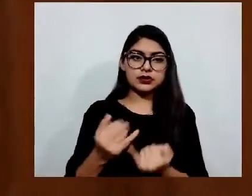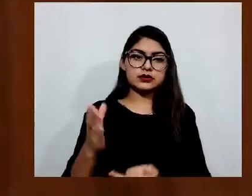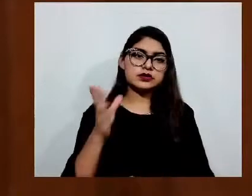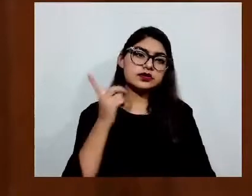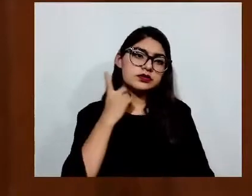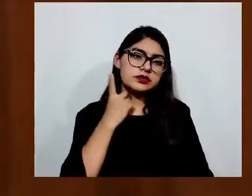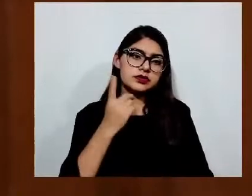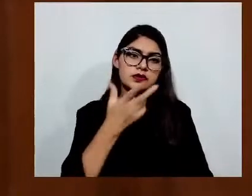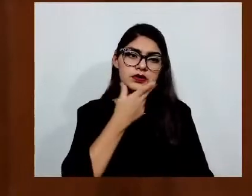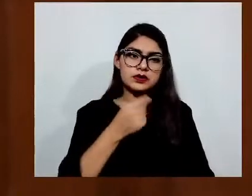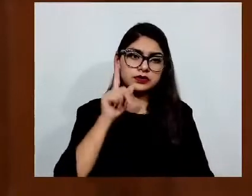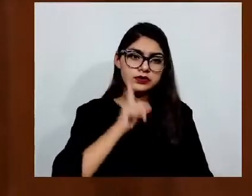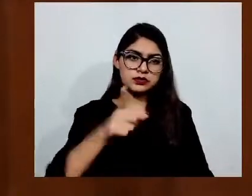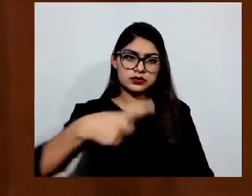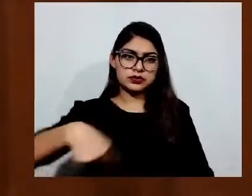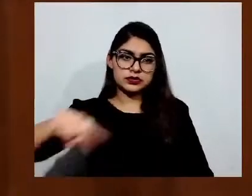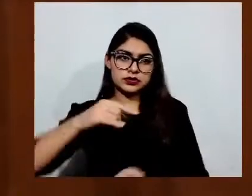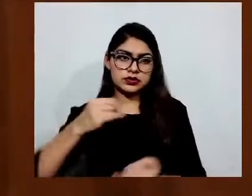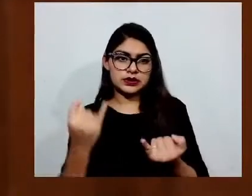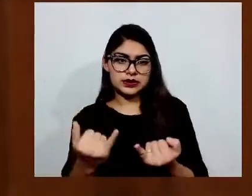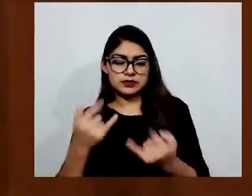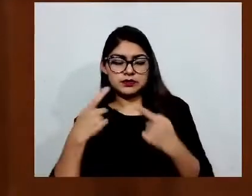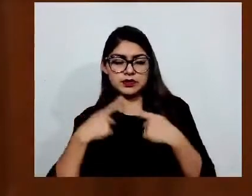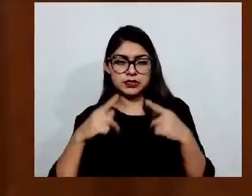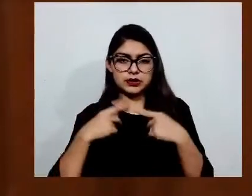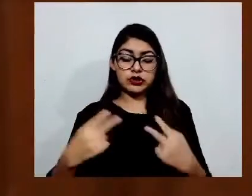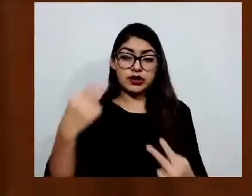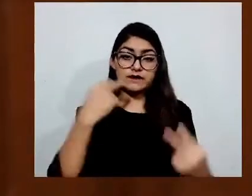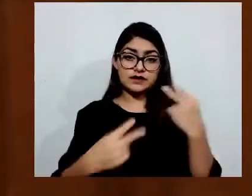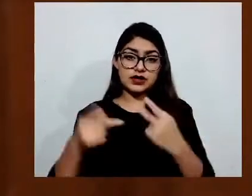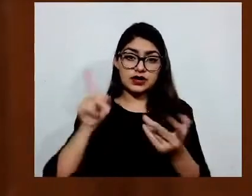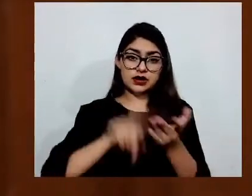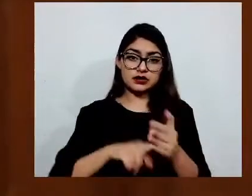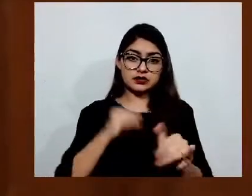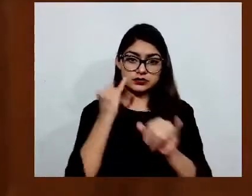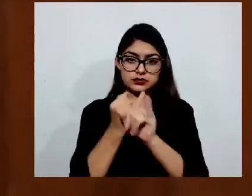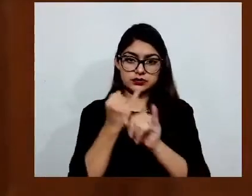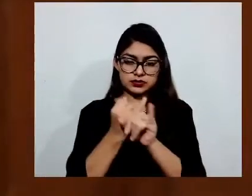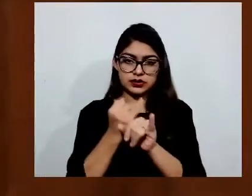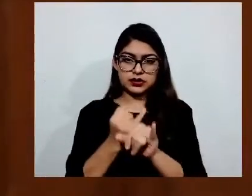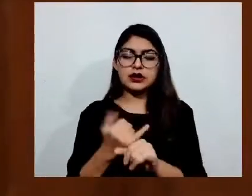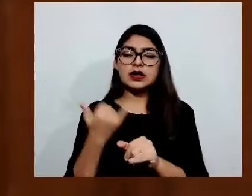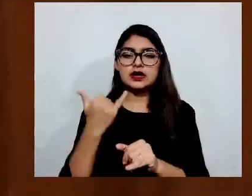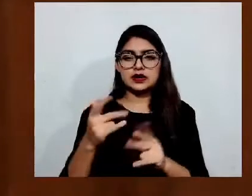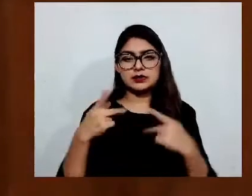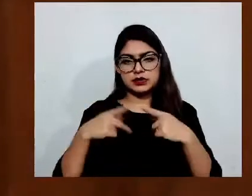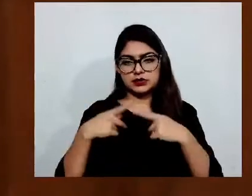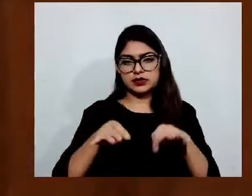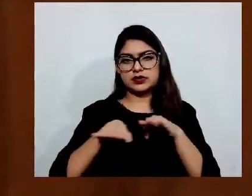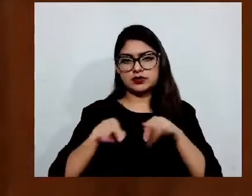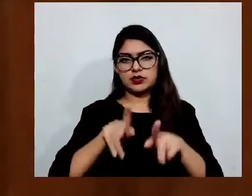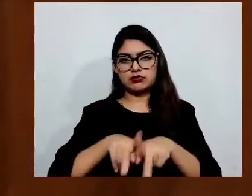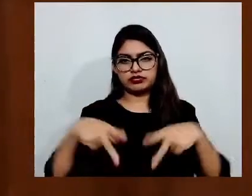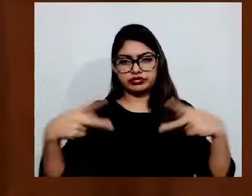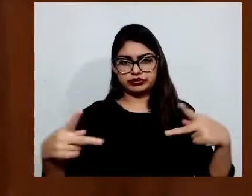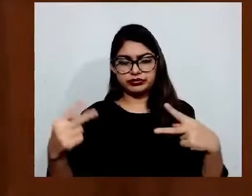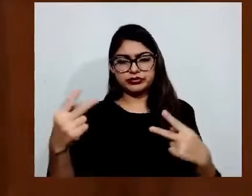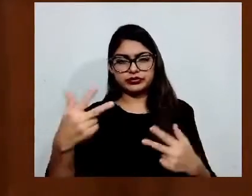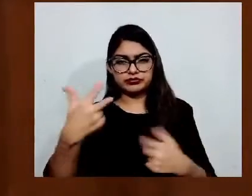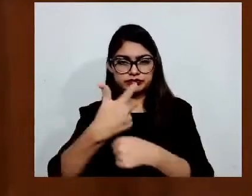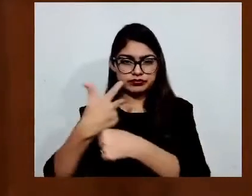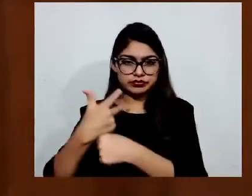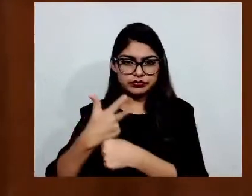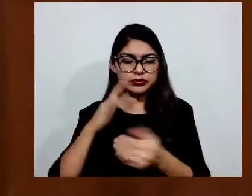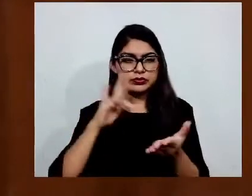a los medios de comunicación aquí presentes. En ejercicio de las facultades que me confieren lo establecido en los